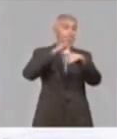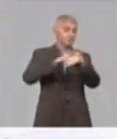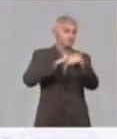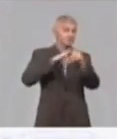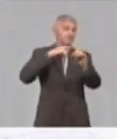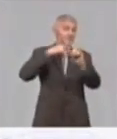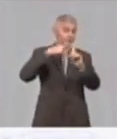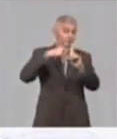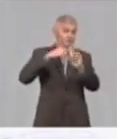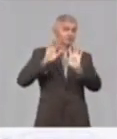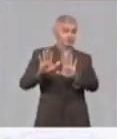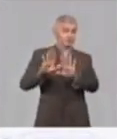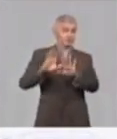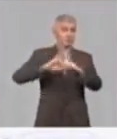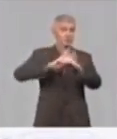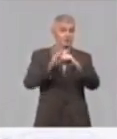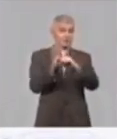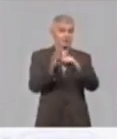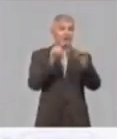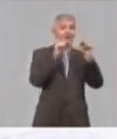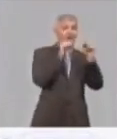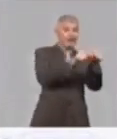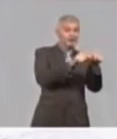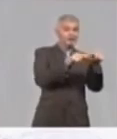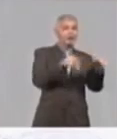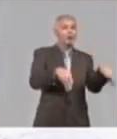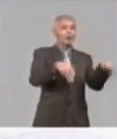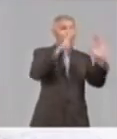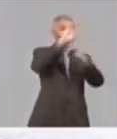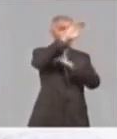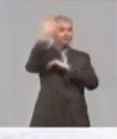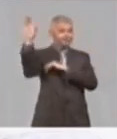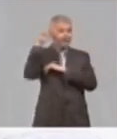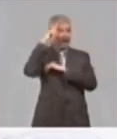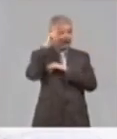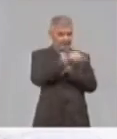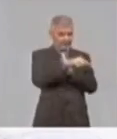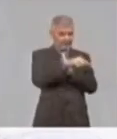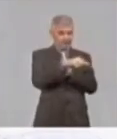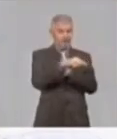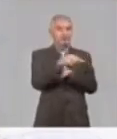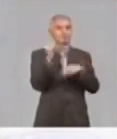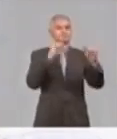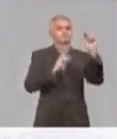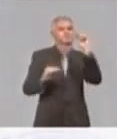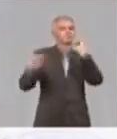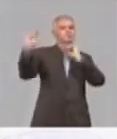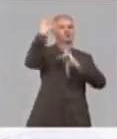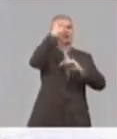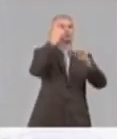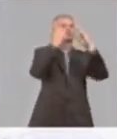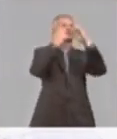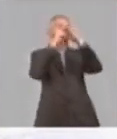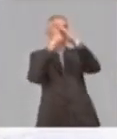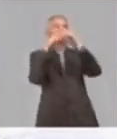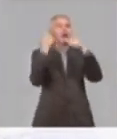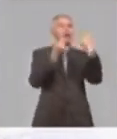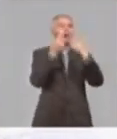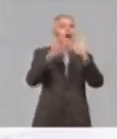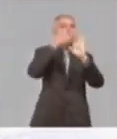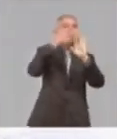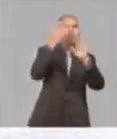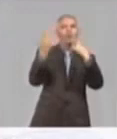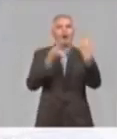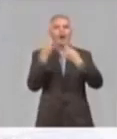¿Qué hicimos entonces? A esos hospitales le dimos alta prioridad en su reparación, coordinado, por supuesto, con la Dirección de Inversiones del Ministerio de Salud Público, en las